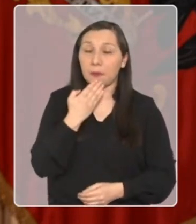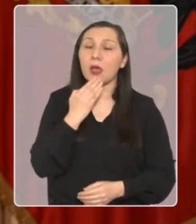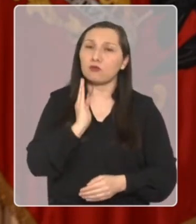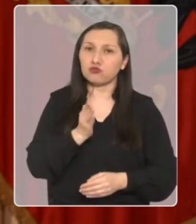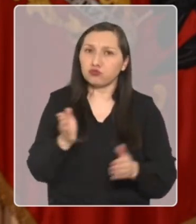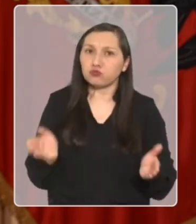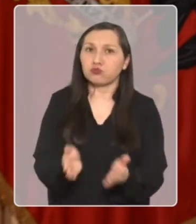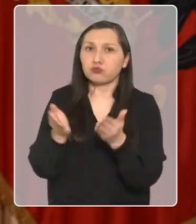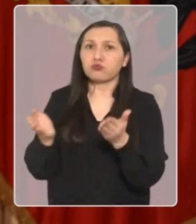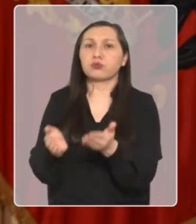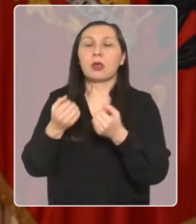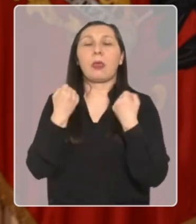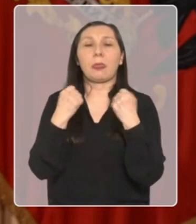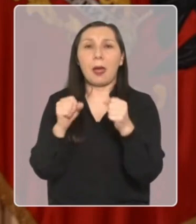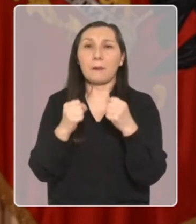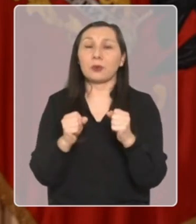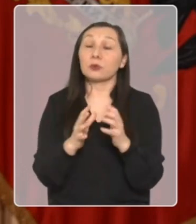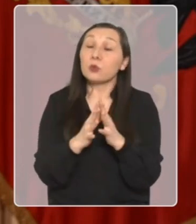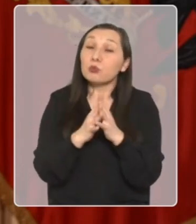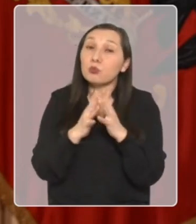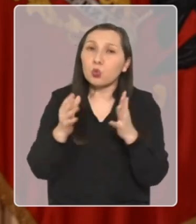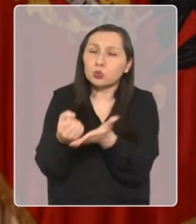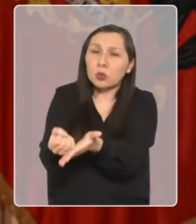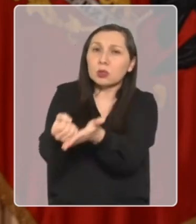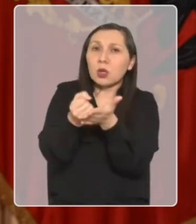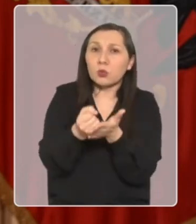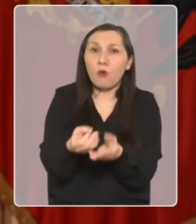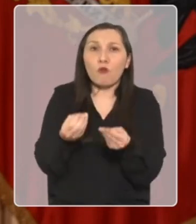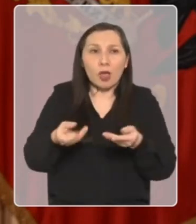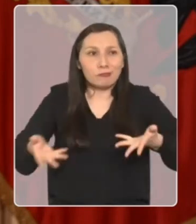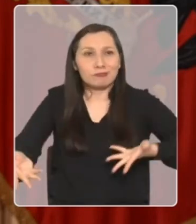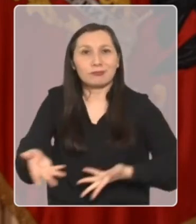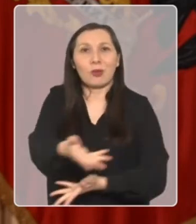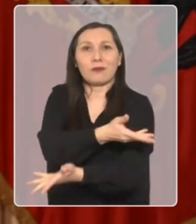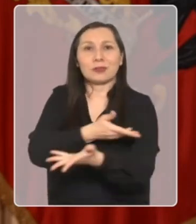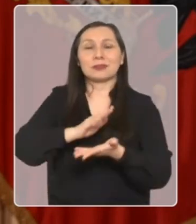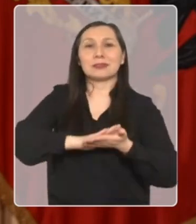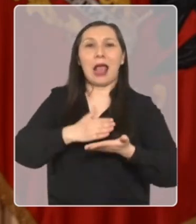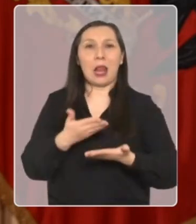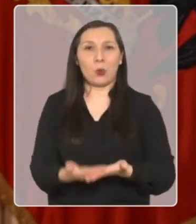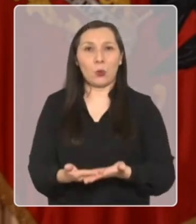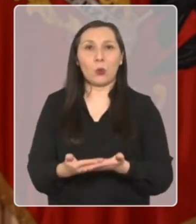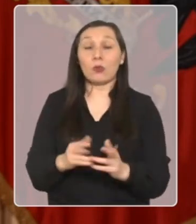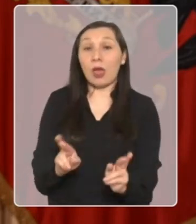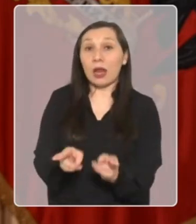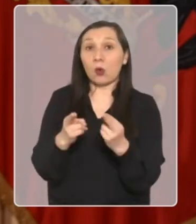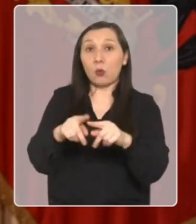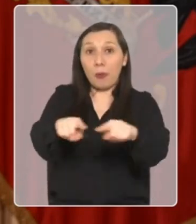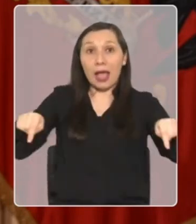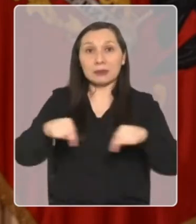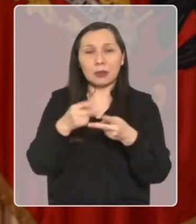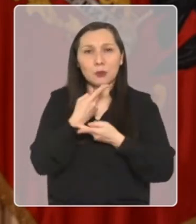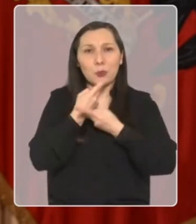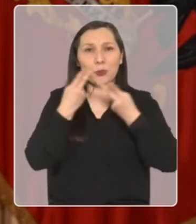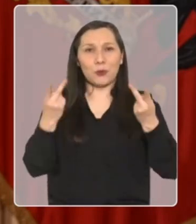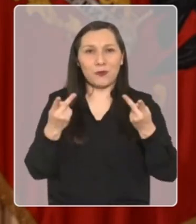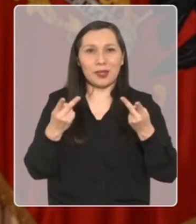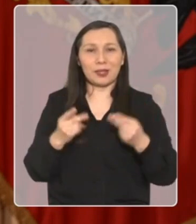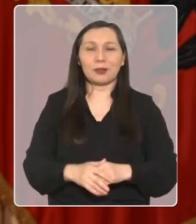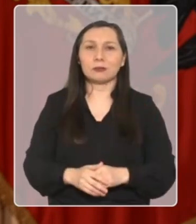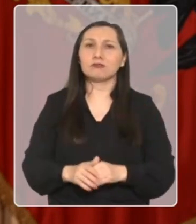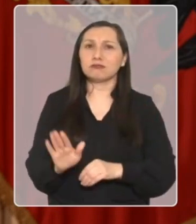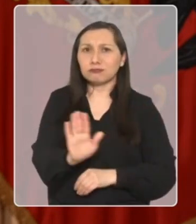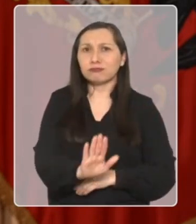También vamos a seguir fomentando el deporte que tanto contribuye a la buena convivencia, a la salud y a recuperar los espacios